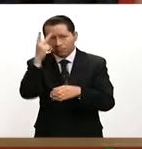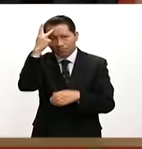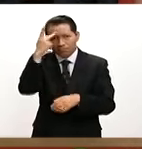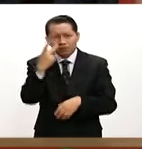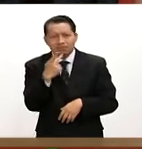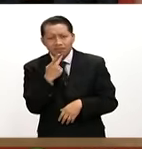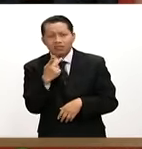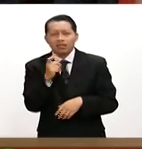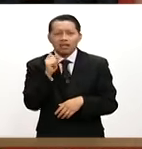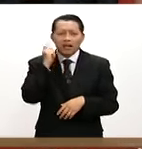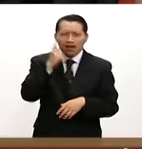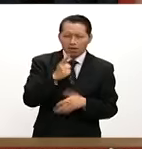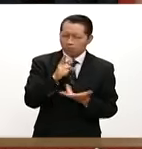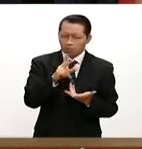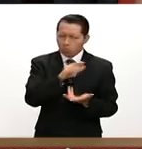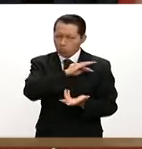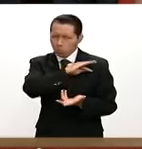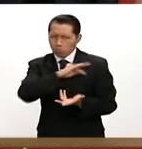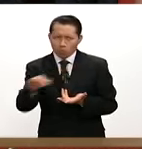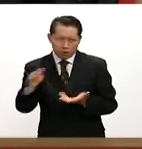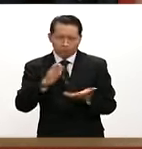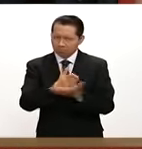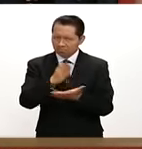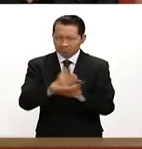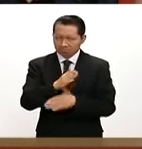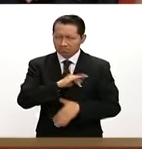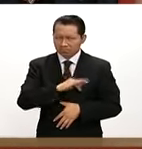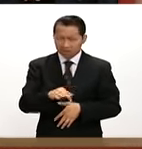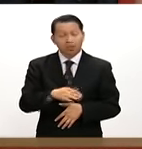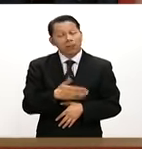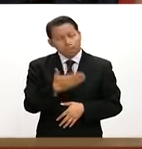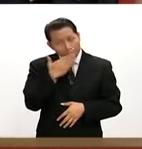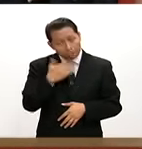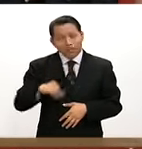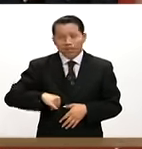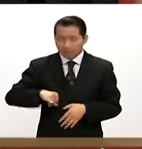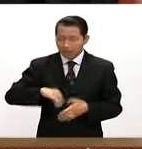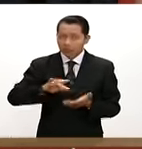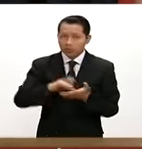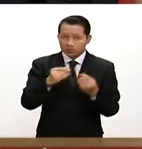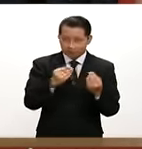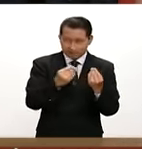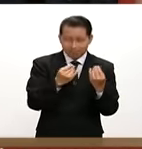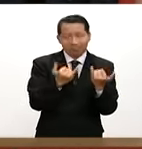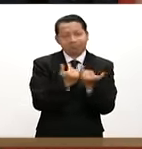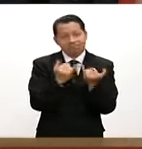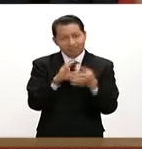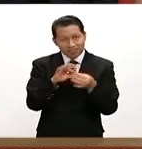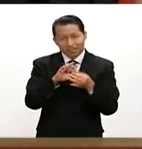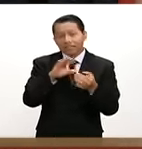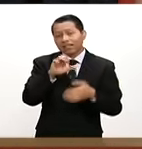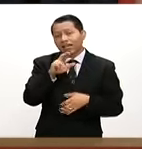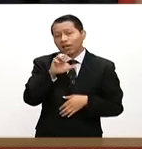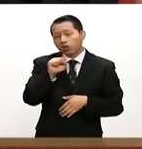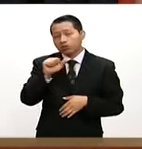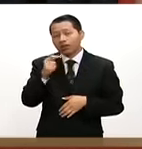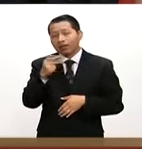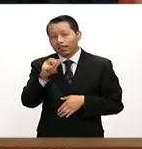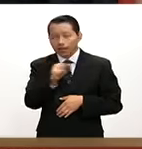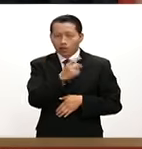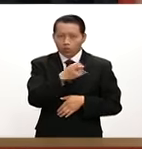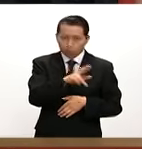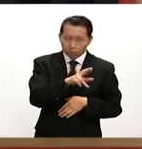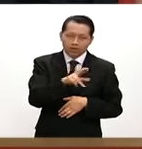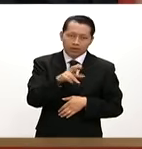de ingreso solamente a estas características. Bueno, pues interesante. Muchísimas gracias. Muchísimas gracias, Carlos Aguilar Ortega. Doctor Carlos